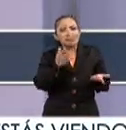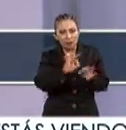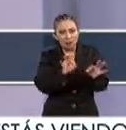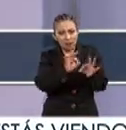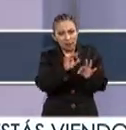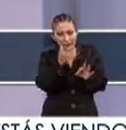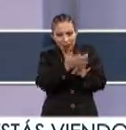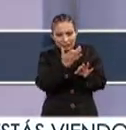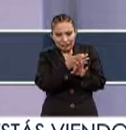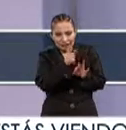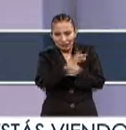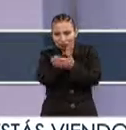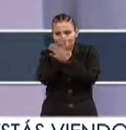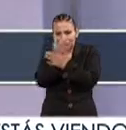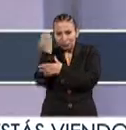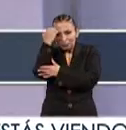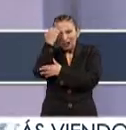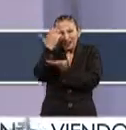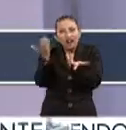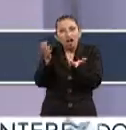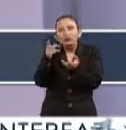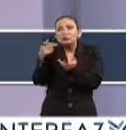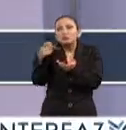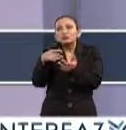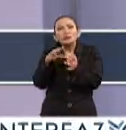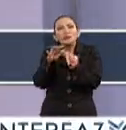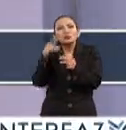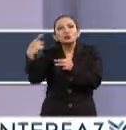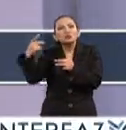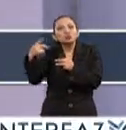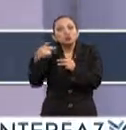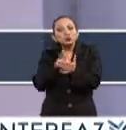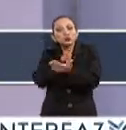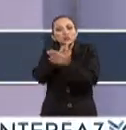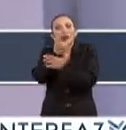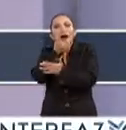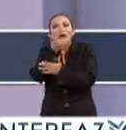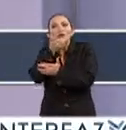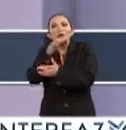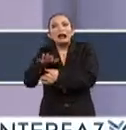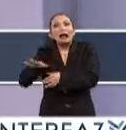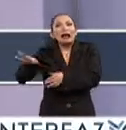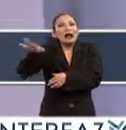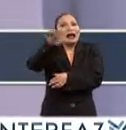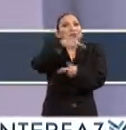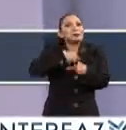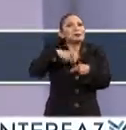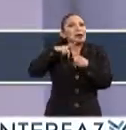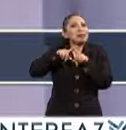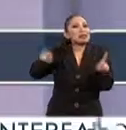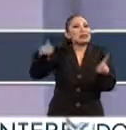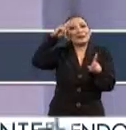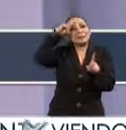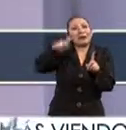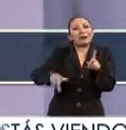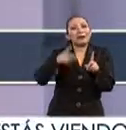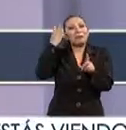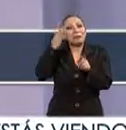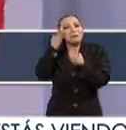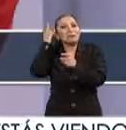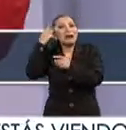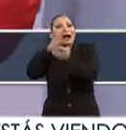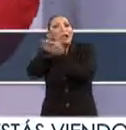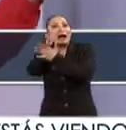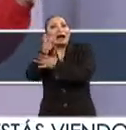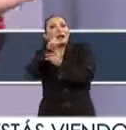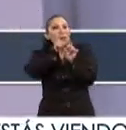importante en este tipo de situaciones. Platícanos cómo fue para ti adaptarte a una sociedad completamente diferente, viajar casi